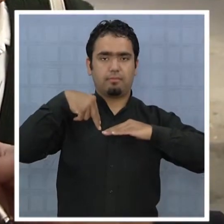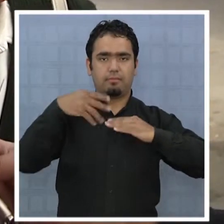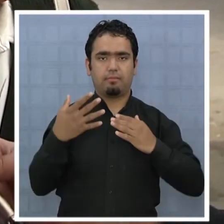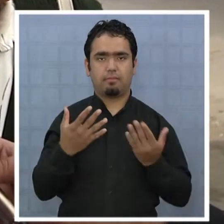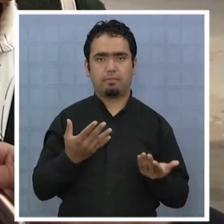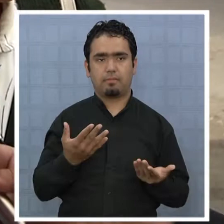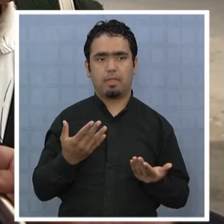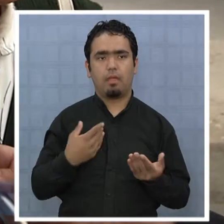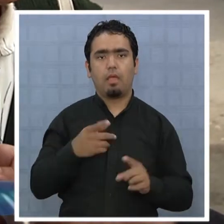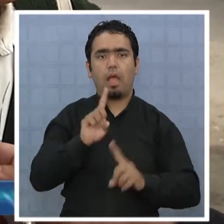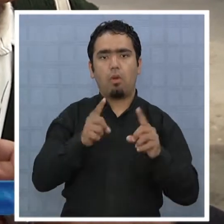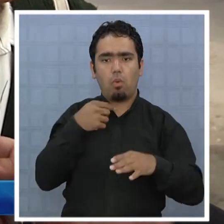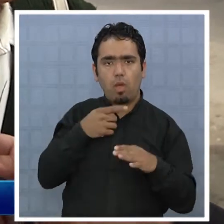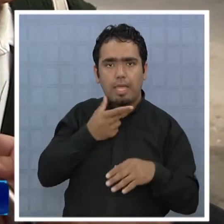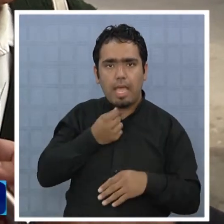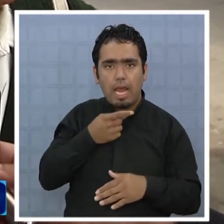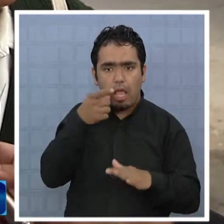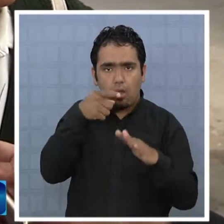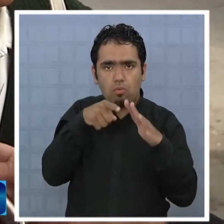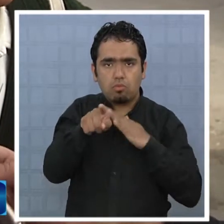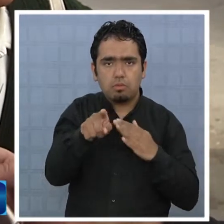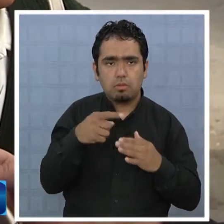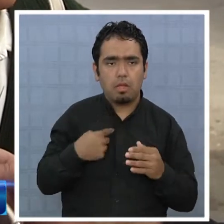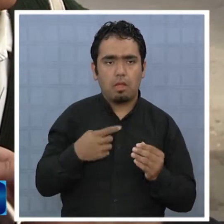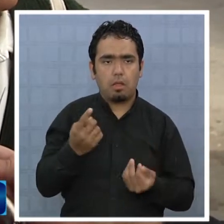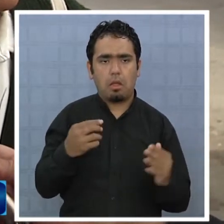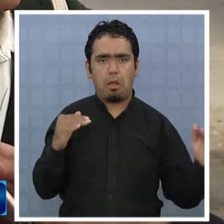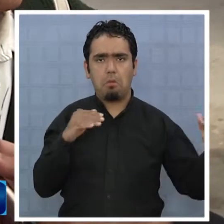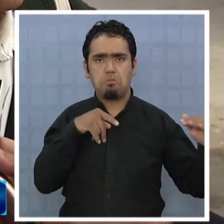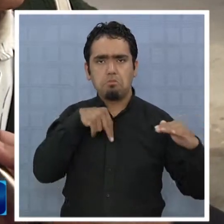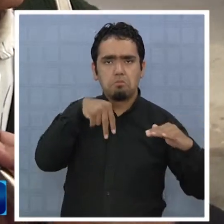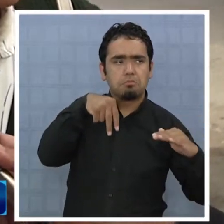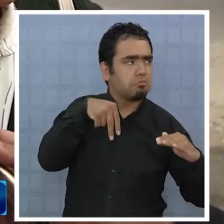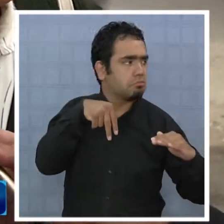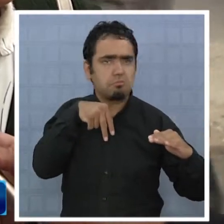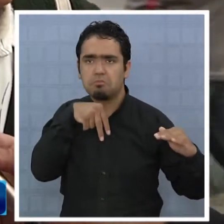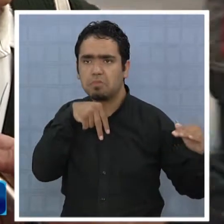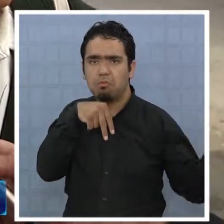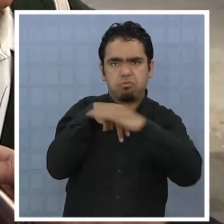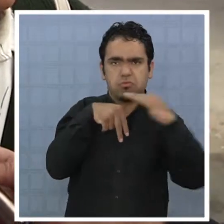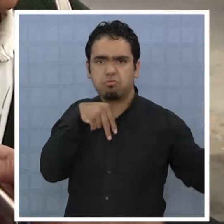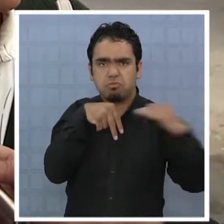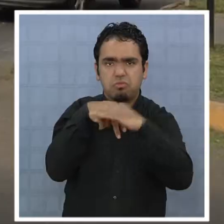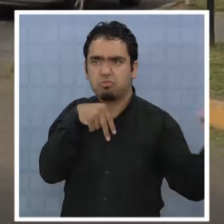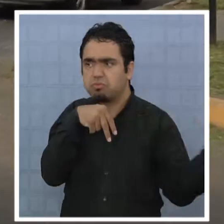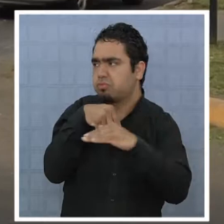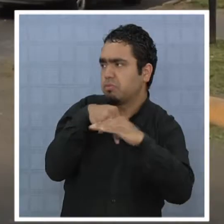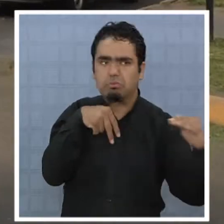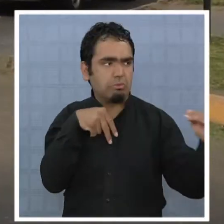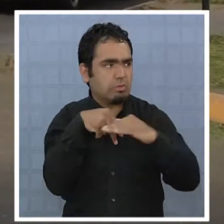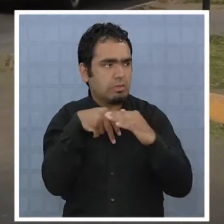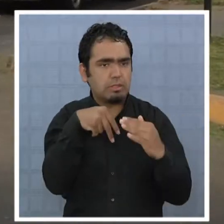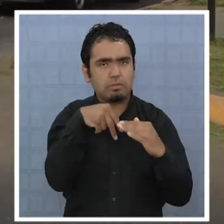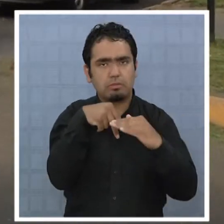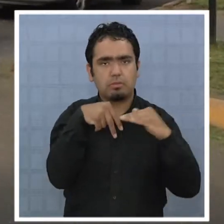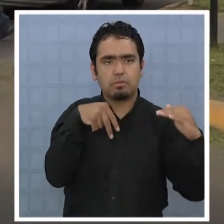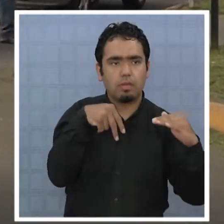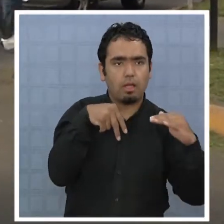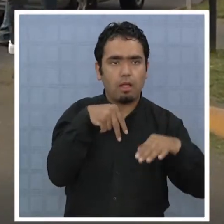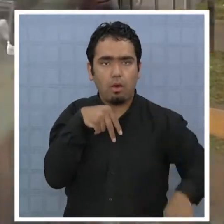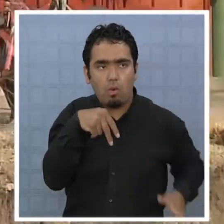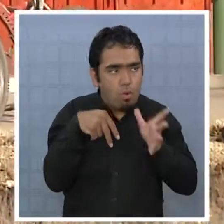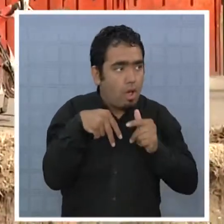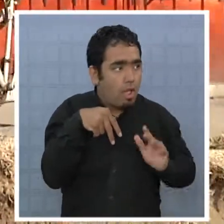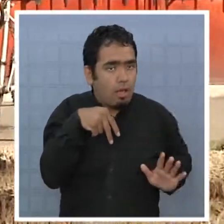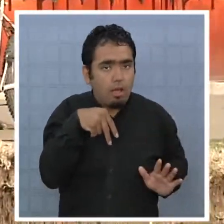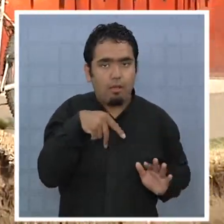imprudentes, que uno quiere cruzar y llegan y pasan. Y uno tiene que estar mirando para los dos lados para poder cruzar